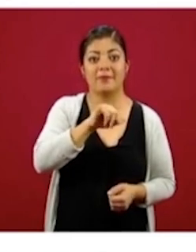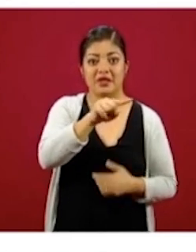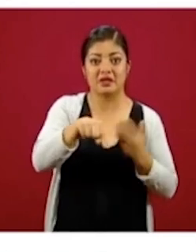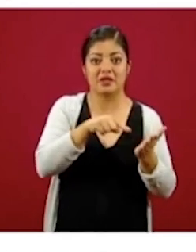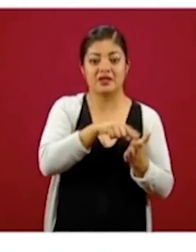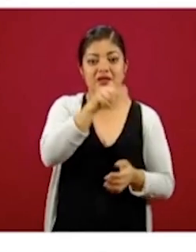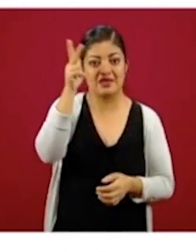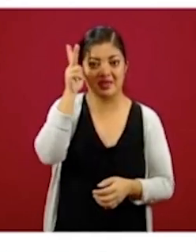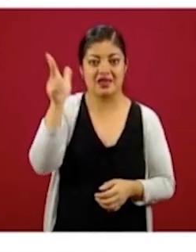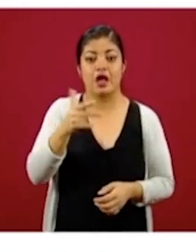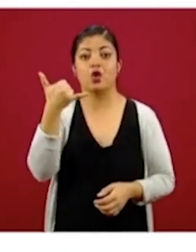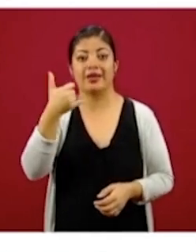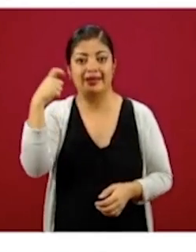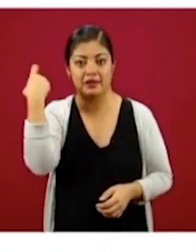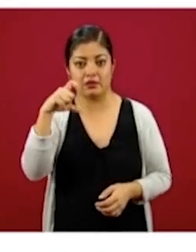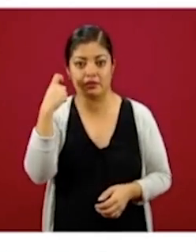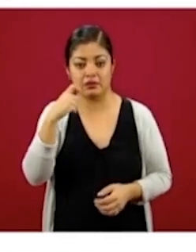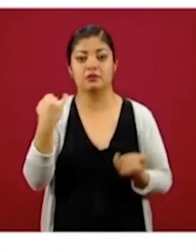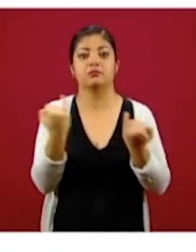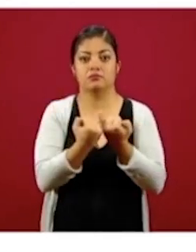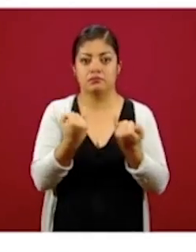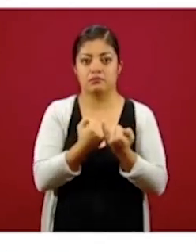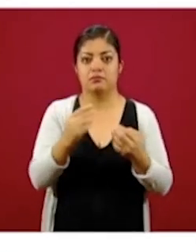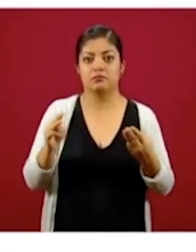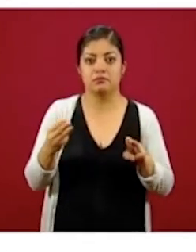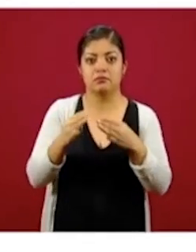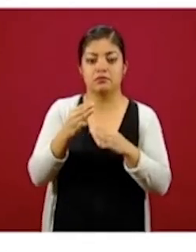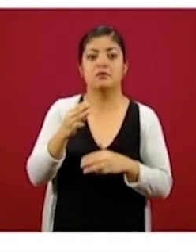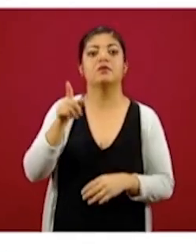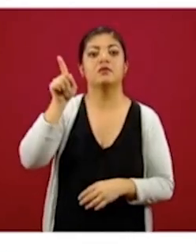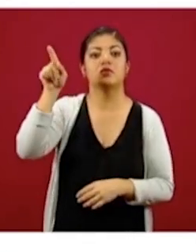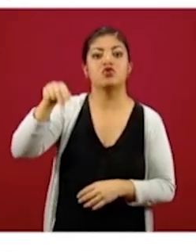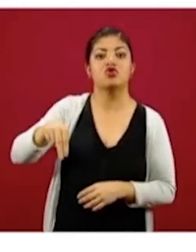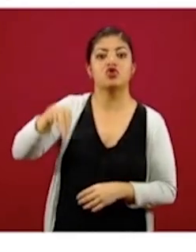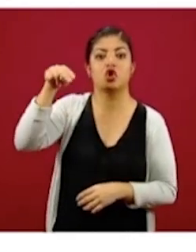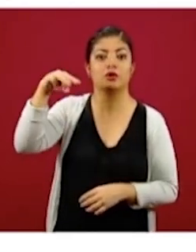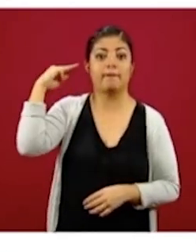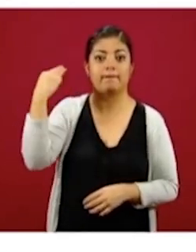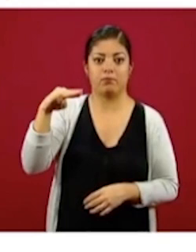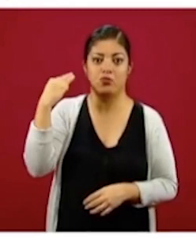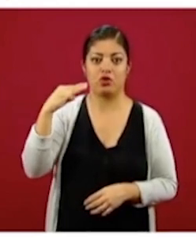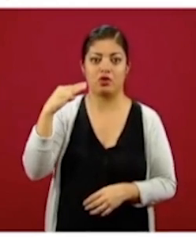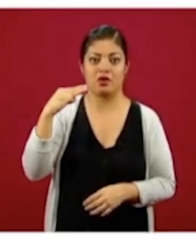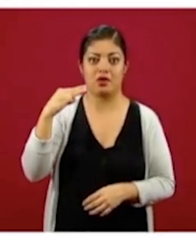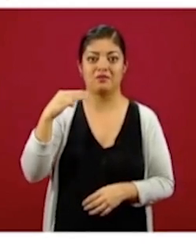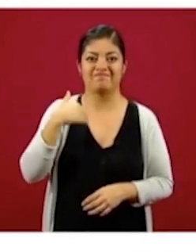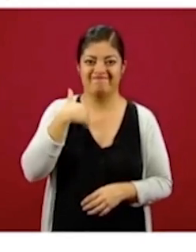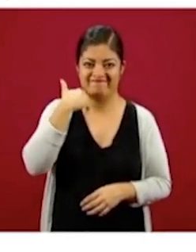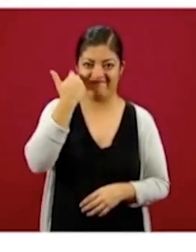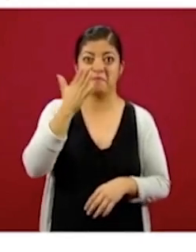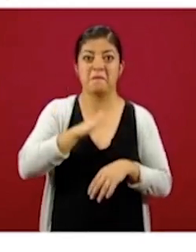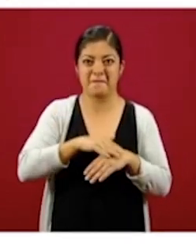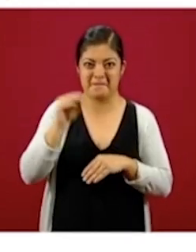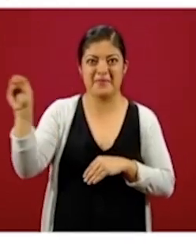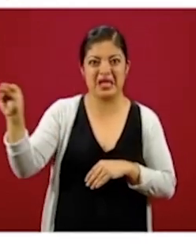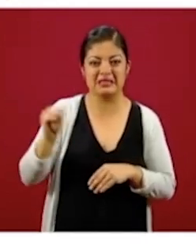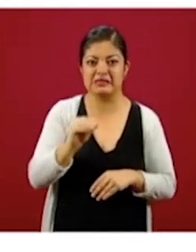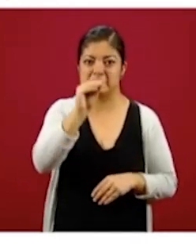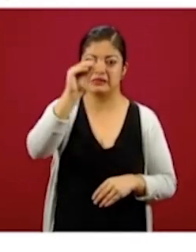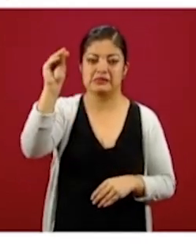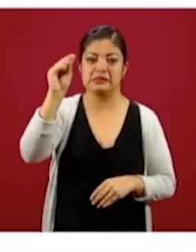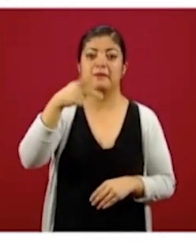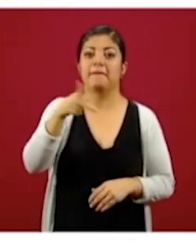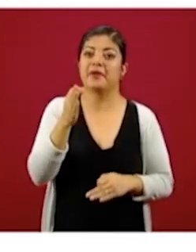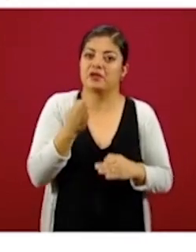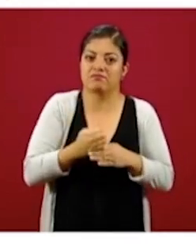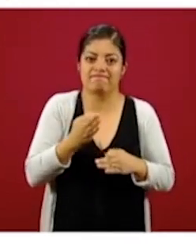Querétaro y la sierra norte de Puebla. Nosotros quisiéramos ir a otros territorios, pero